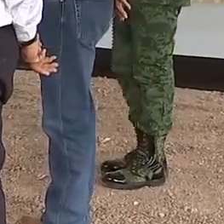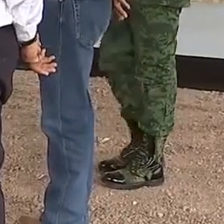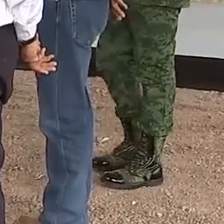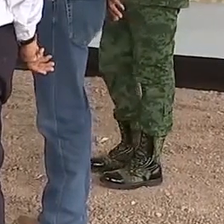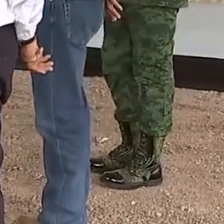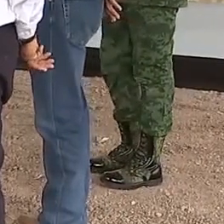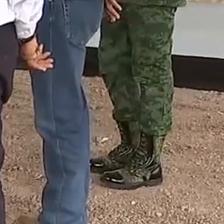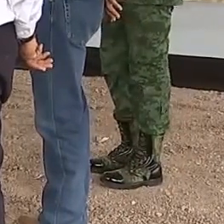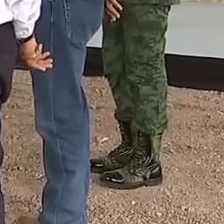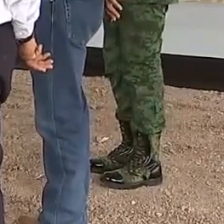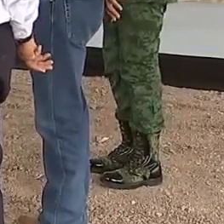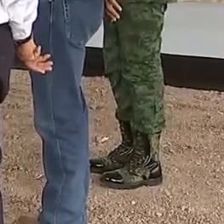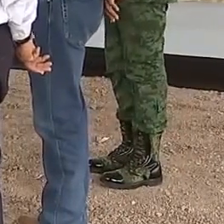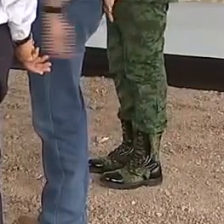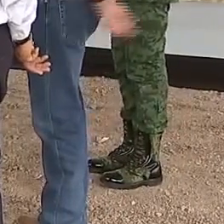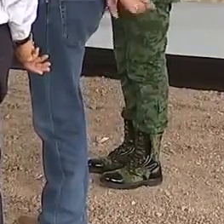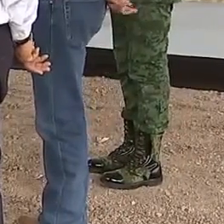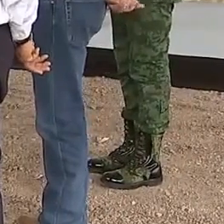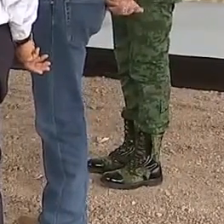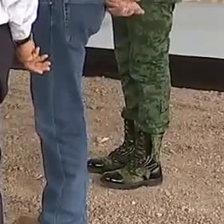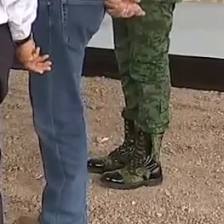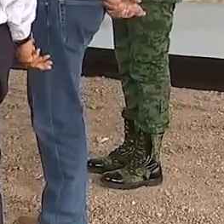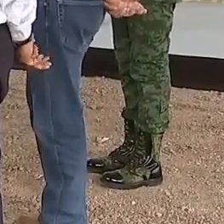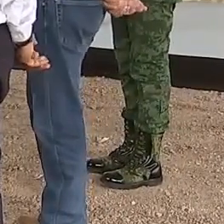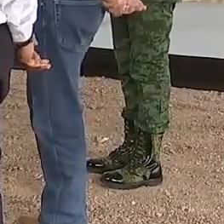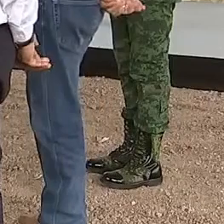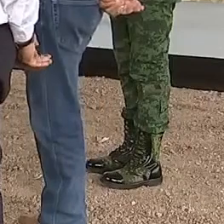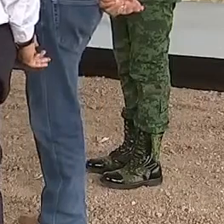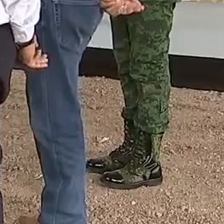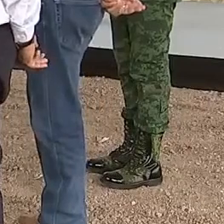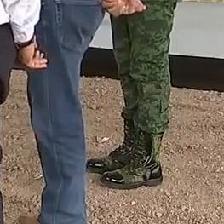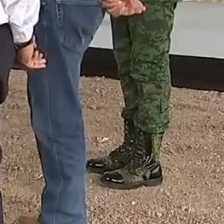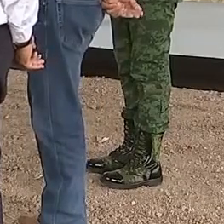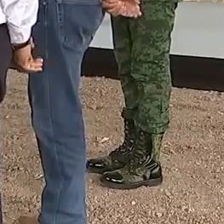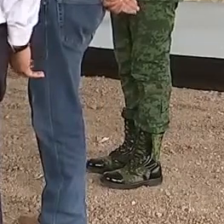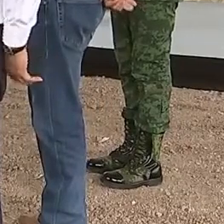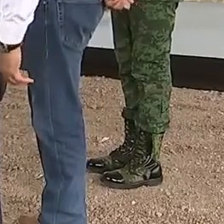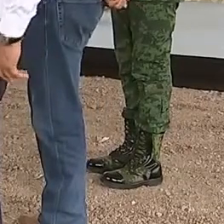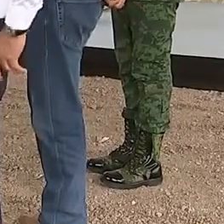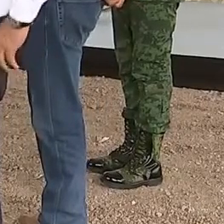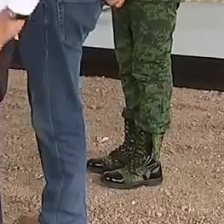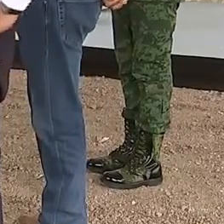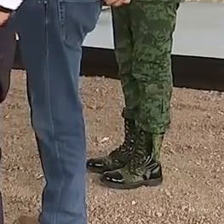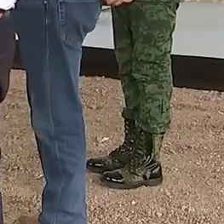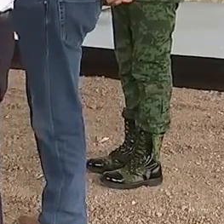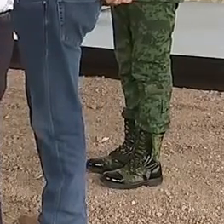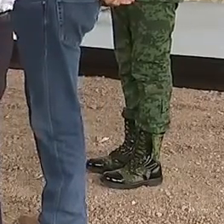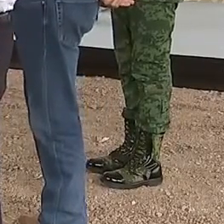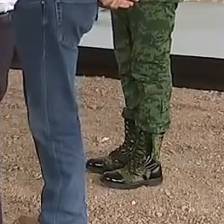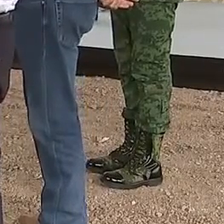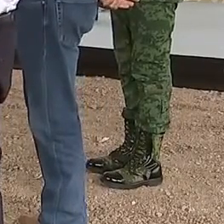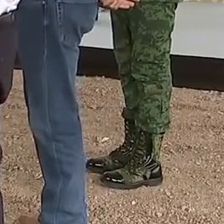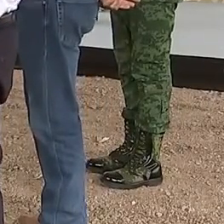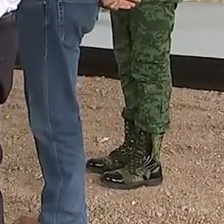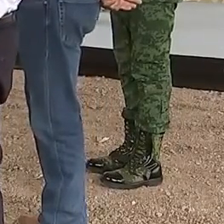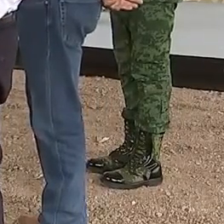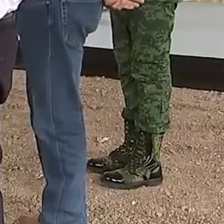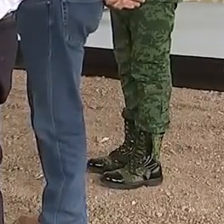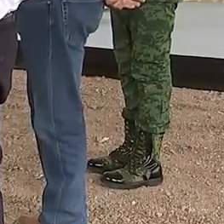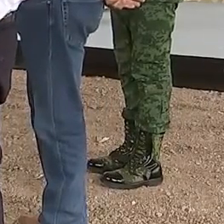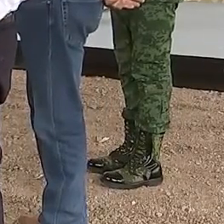sexenio. Es una… vamos a dotar de agua a 43.105 hectáreas y 7